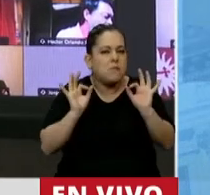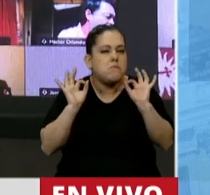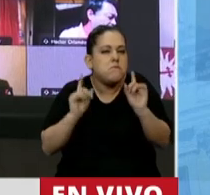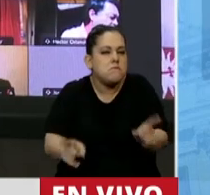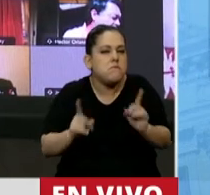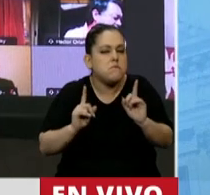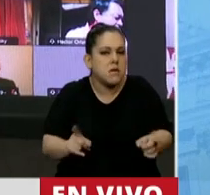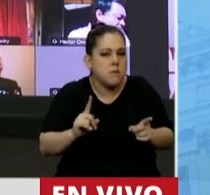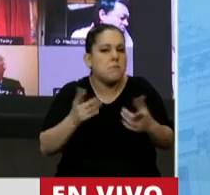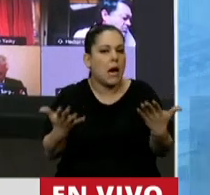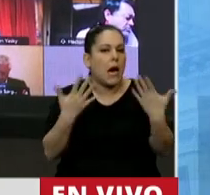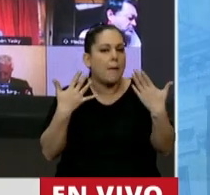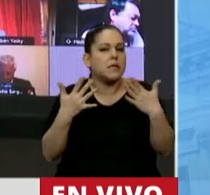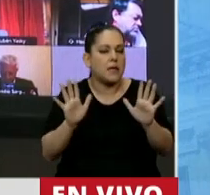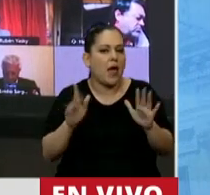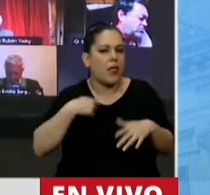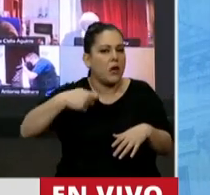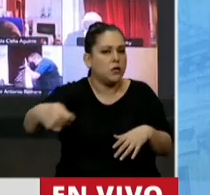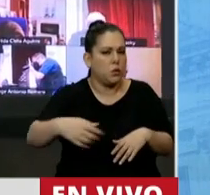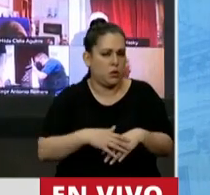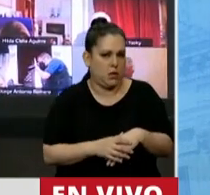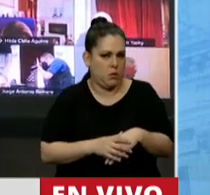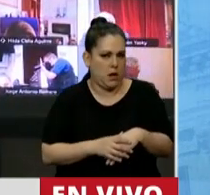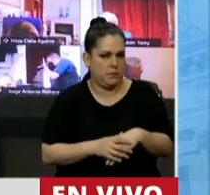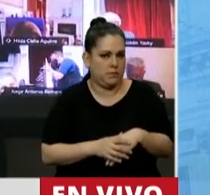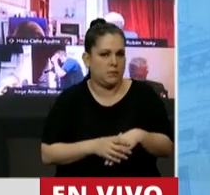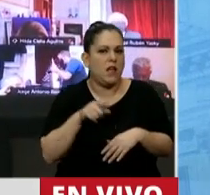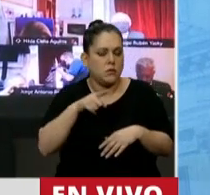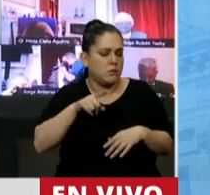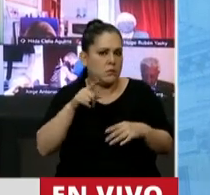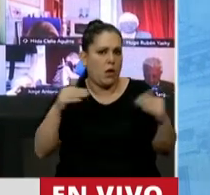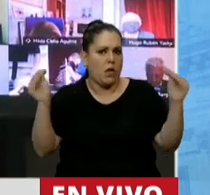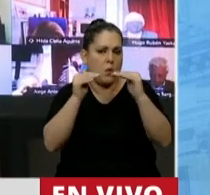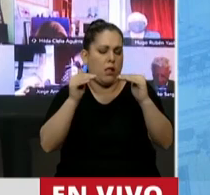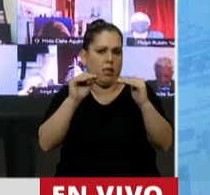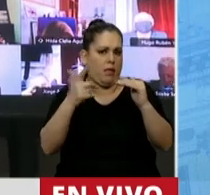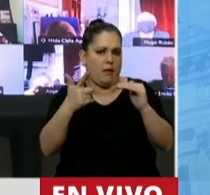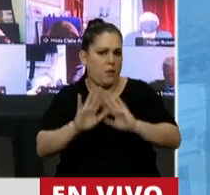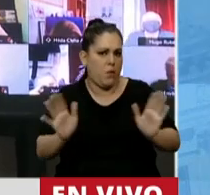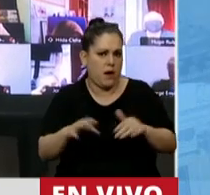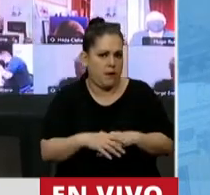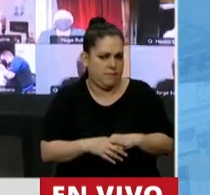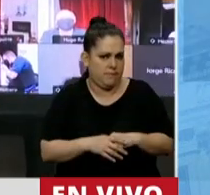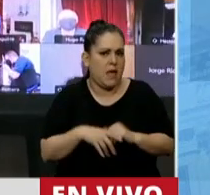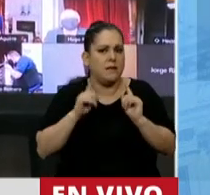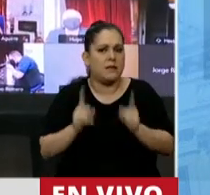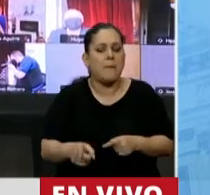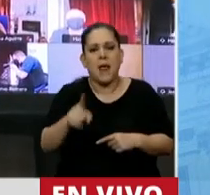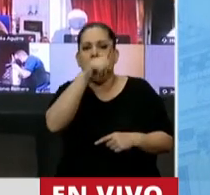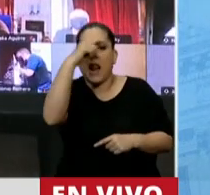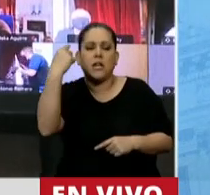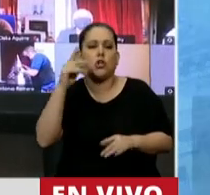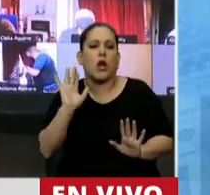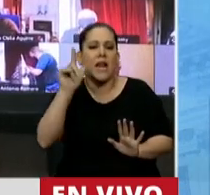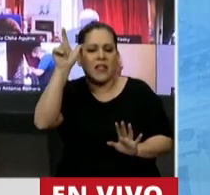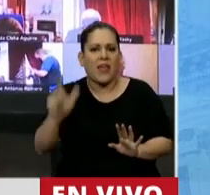la misma capacidad contributiva, atenta contra la igualdad. El criterio de nacionalidad incorpora en un